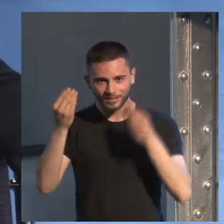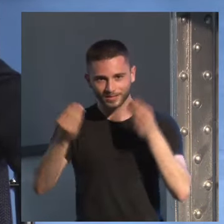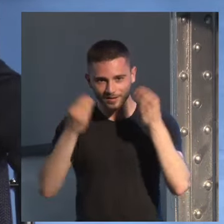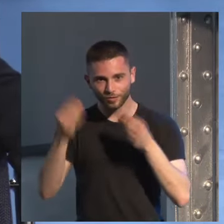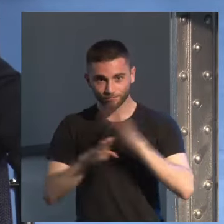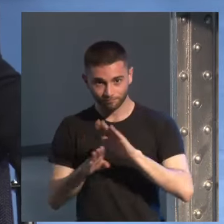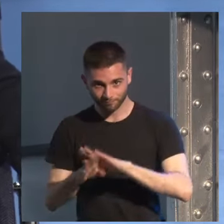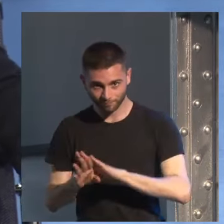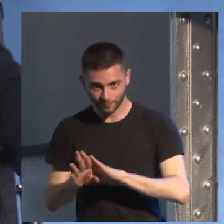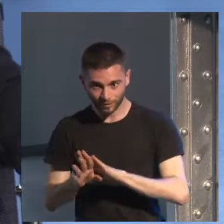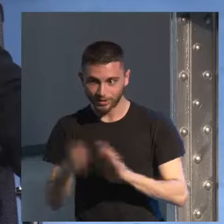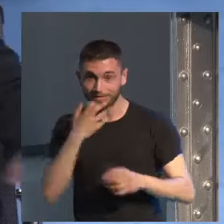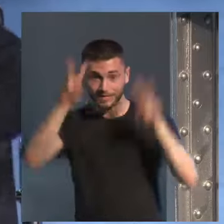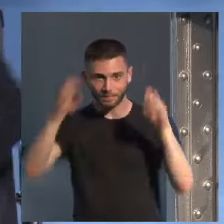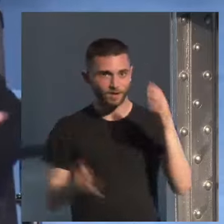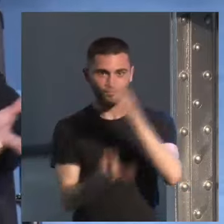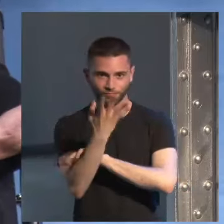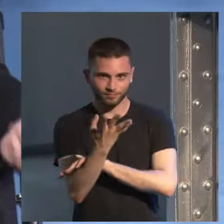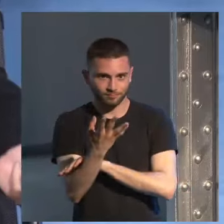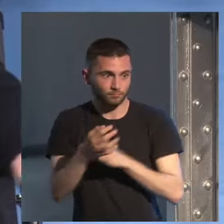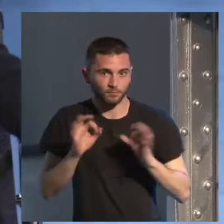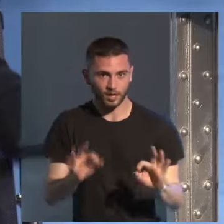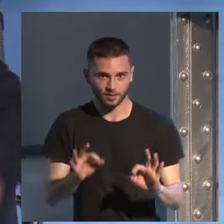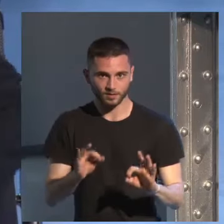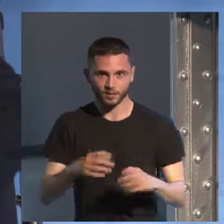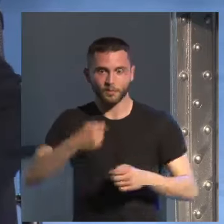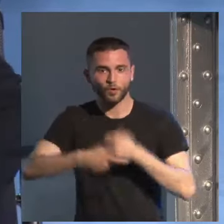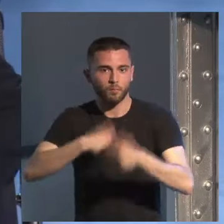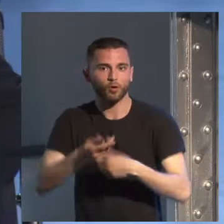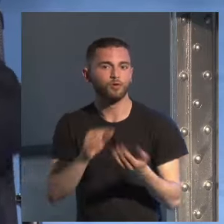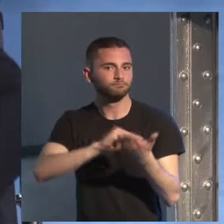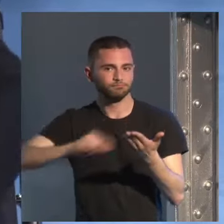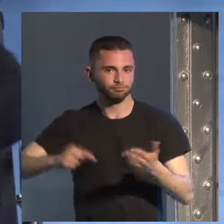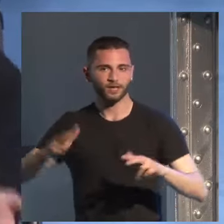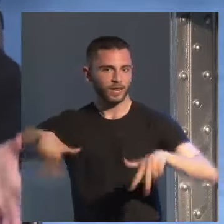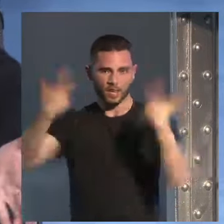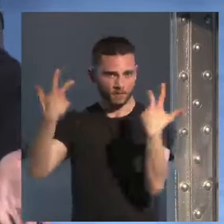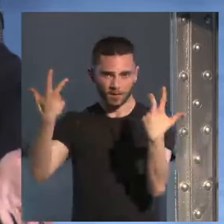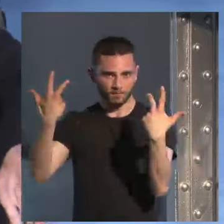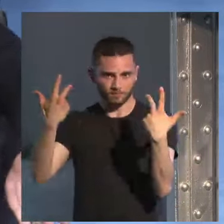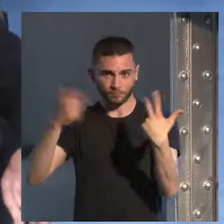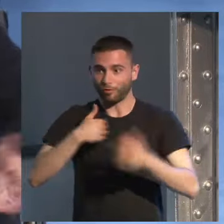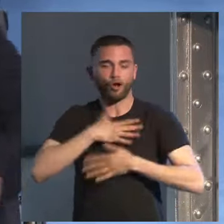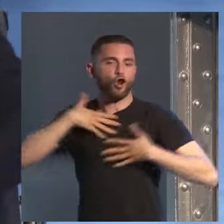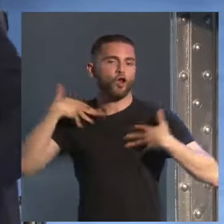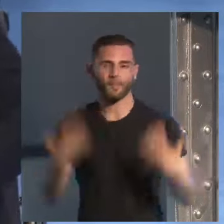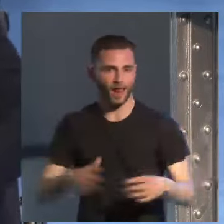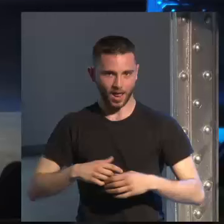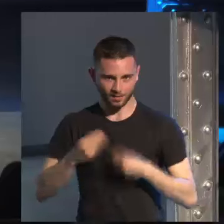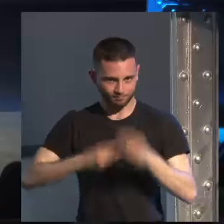cuando surge un tema, surge, y te lleva, y tengo la libertad para hacerlo. Una vez más, hago lo que me da la gana.